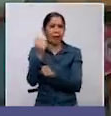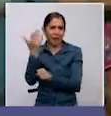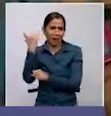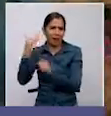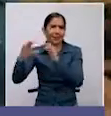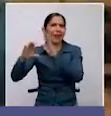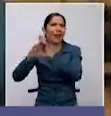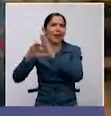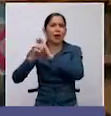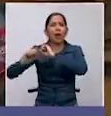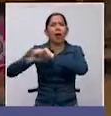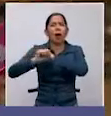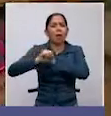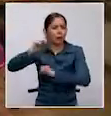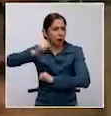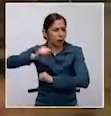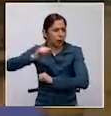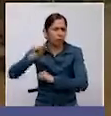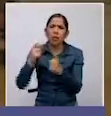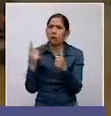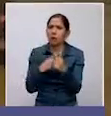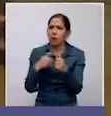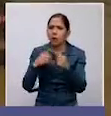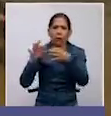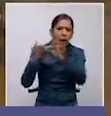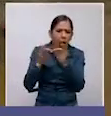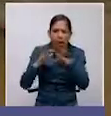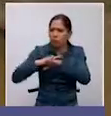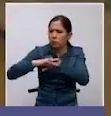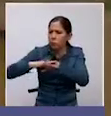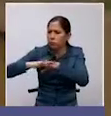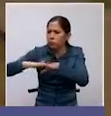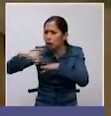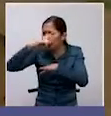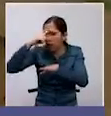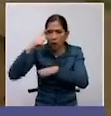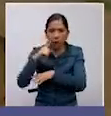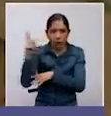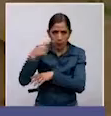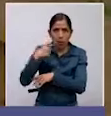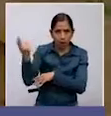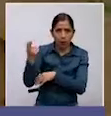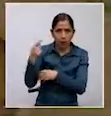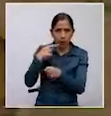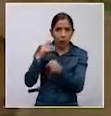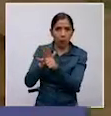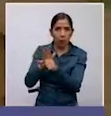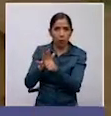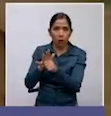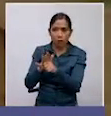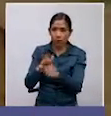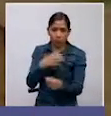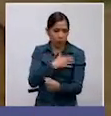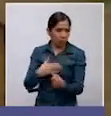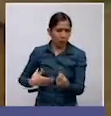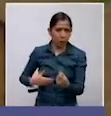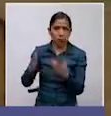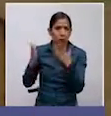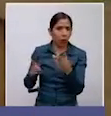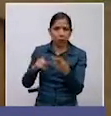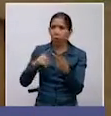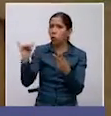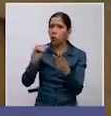candidatos a que iban, lo primero que iban a hacer era pavimentar las calles. No, ambos, gobernador y alcaldía,